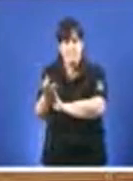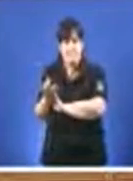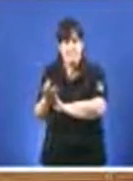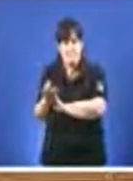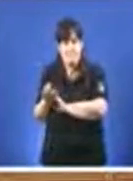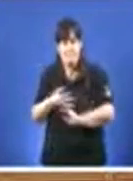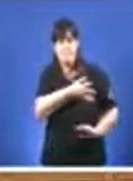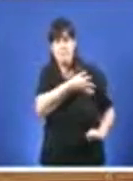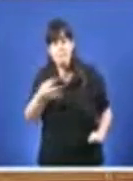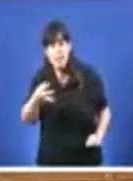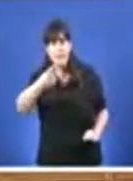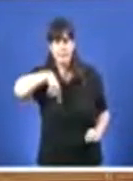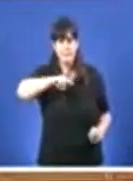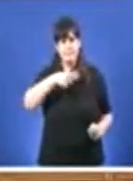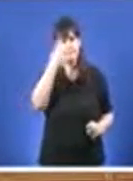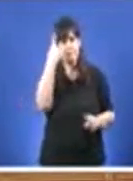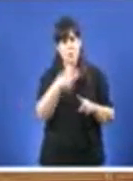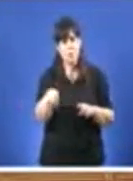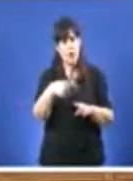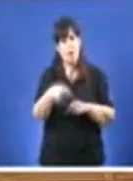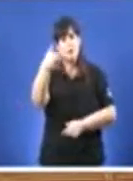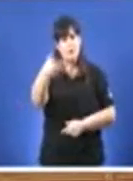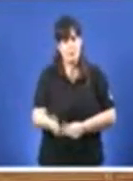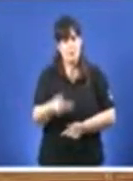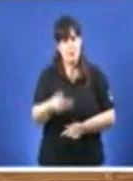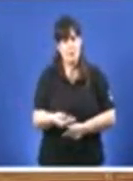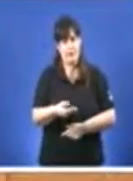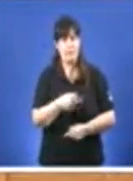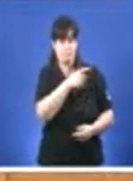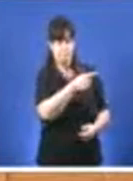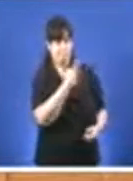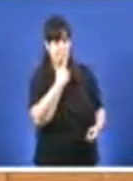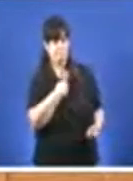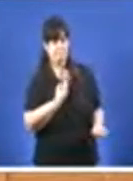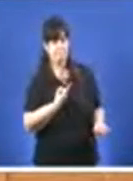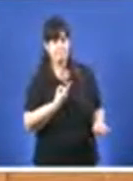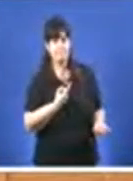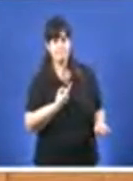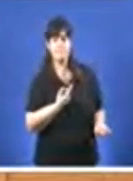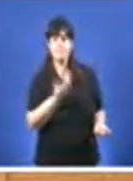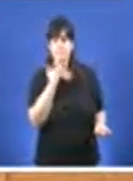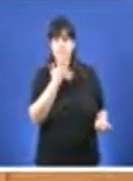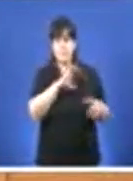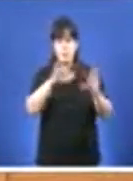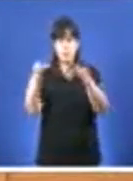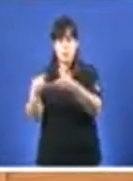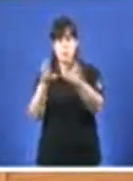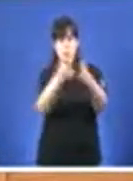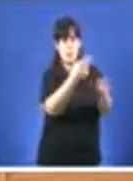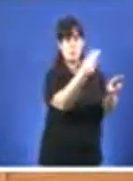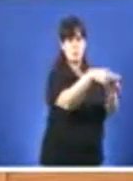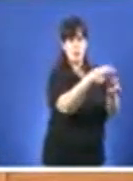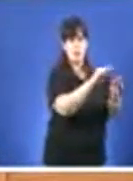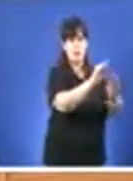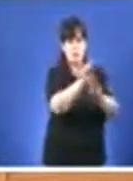plantexando algo que nos parece fundamental e que vostedes refería, concretando o financiamento dos partidos políticos. Non